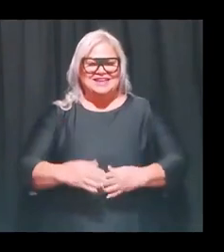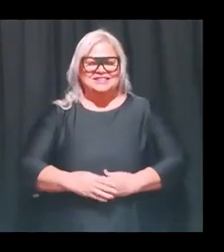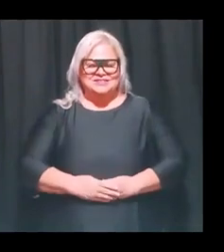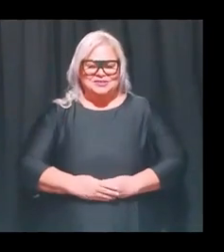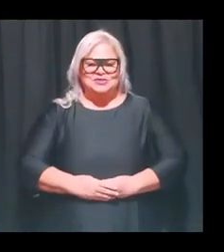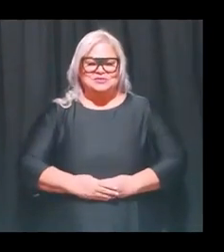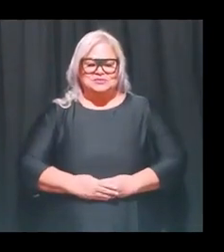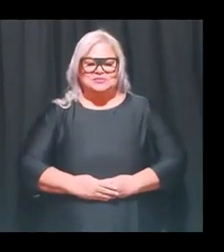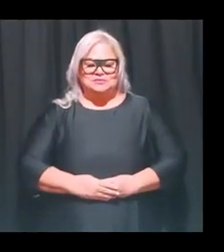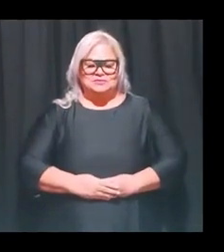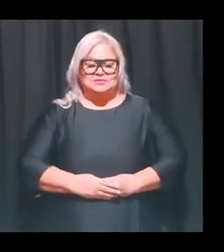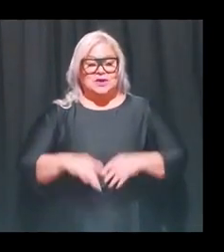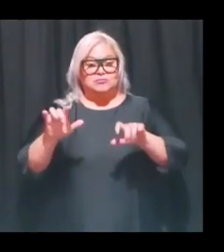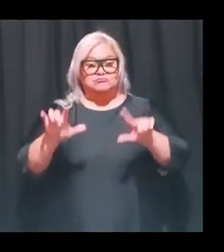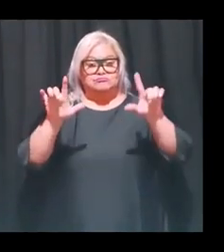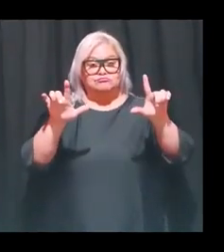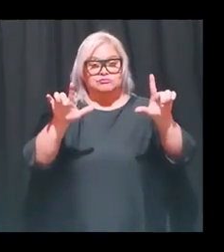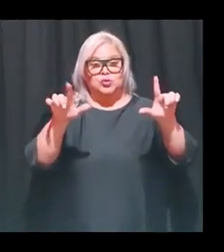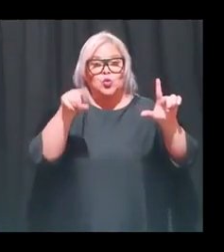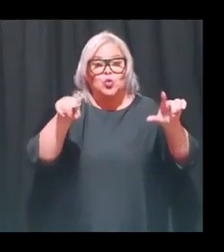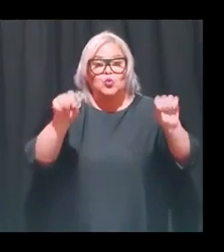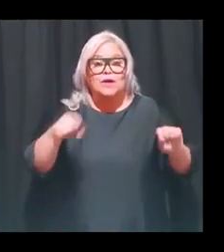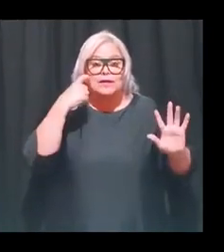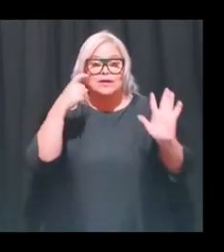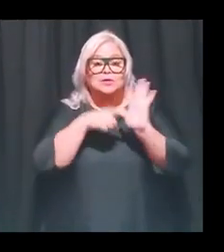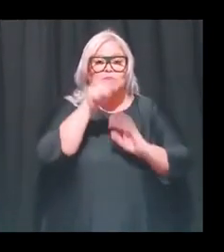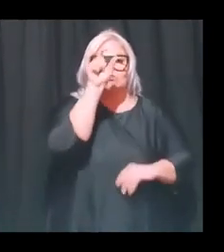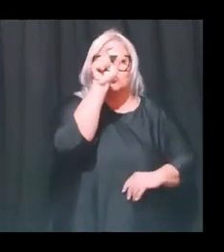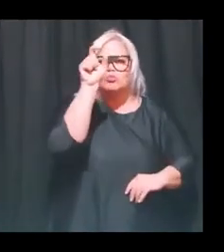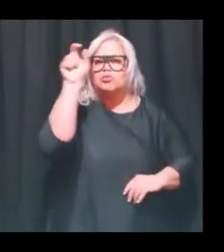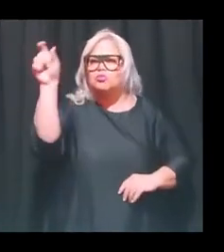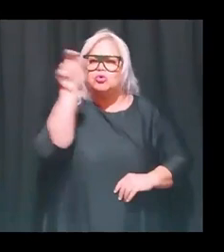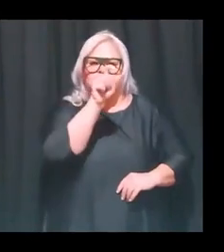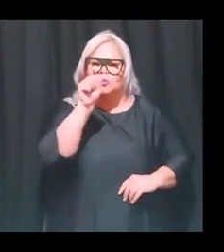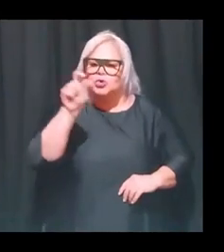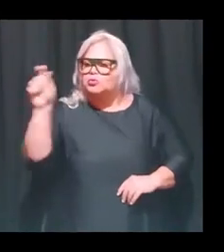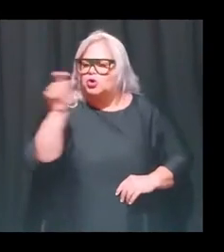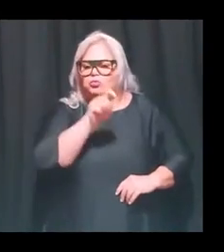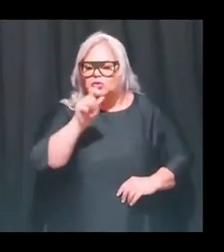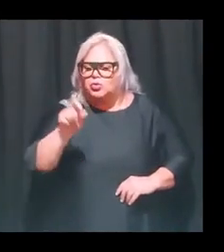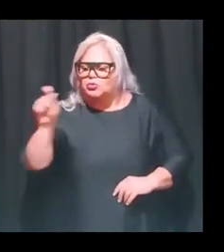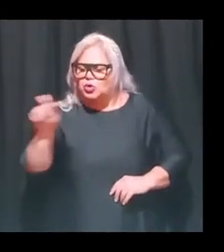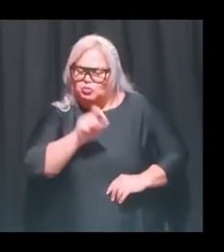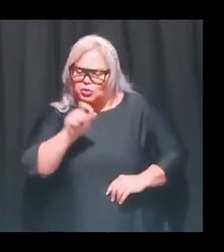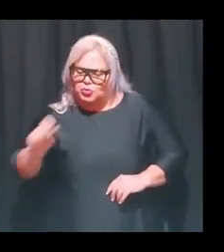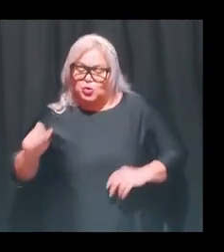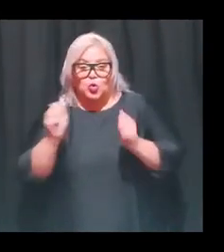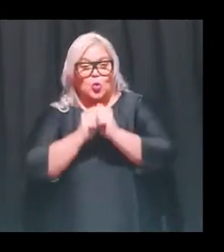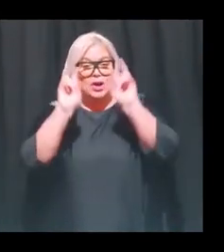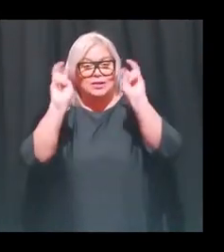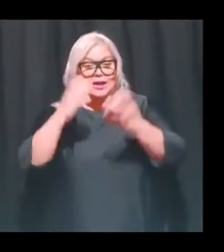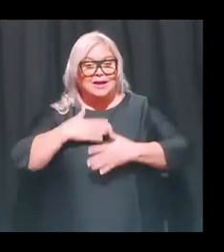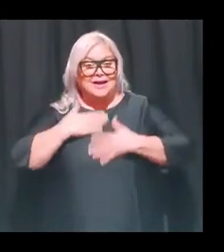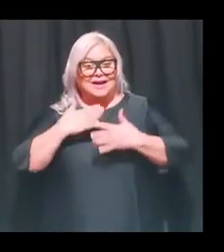y en estas imágenes se pueden dar cuenta que con la categoría de la alegría, las